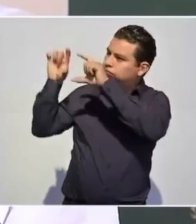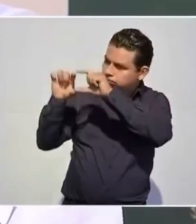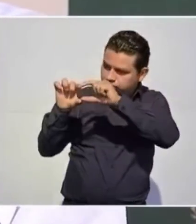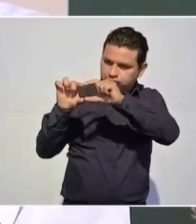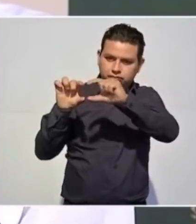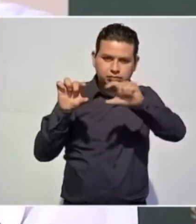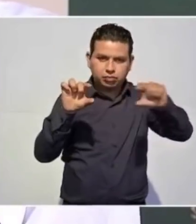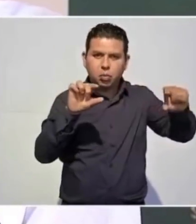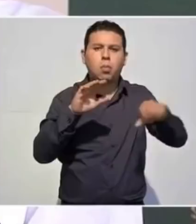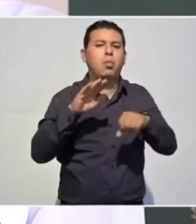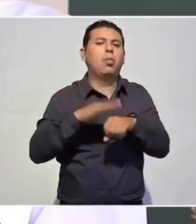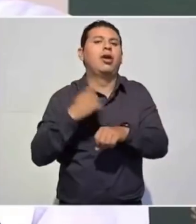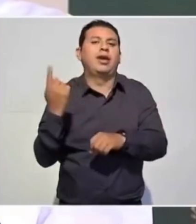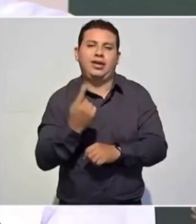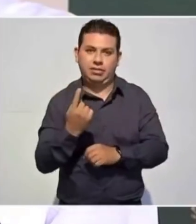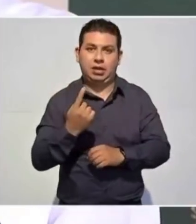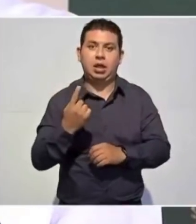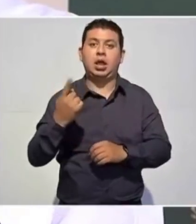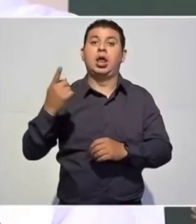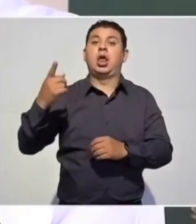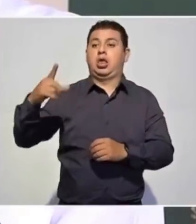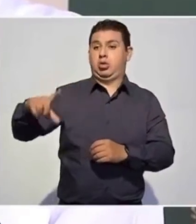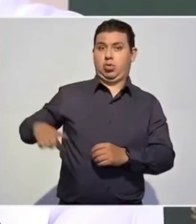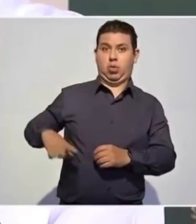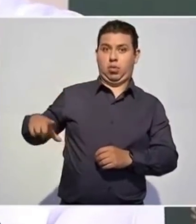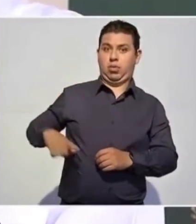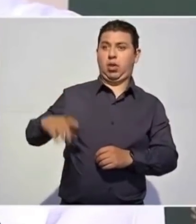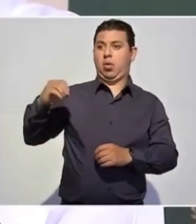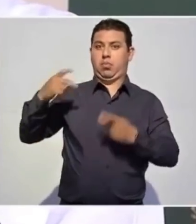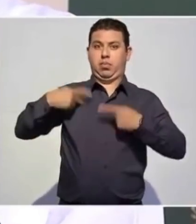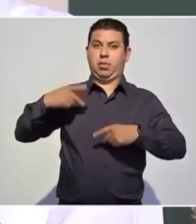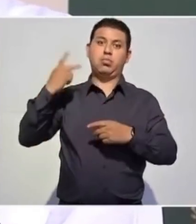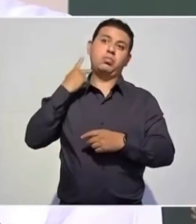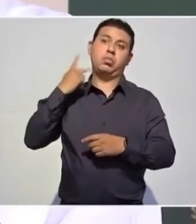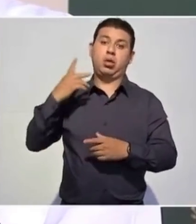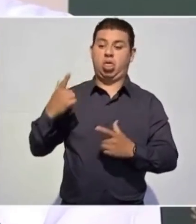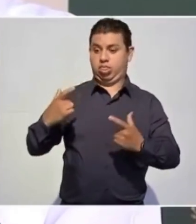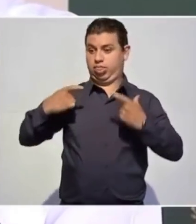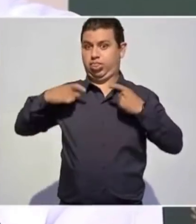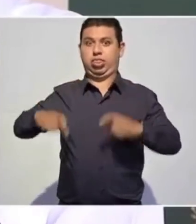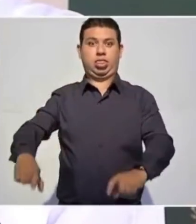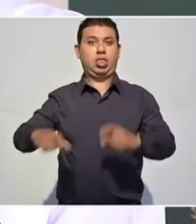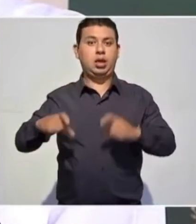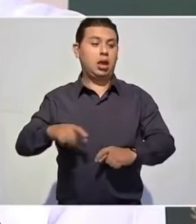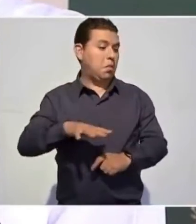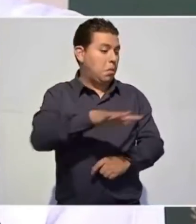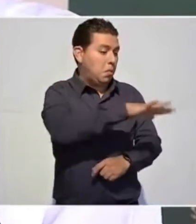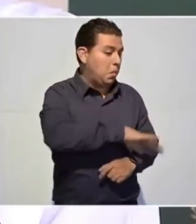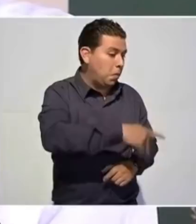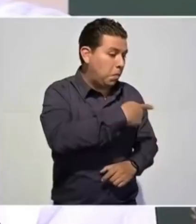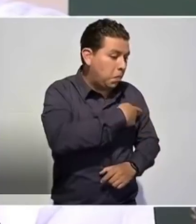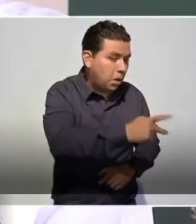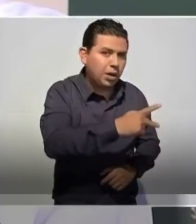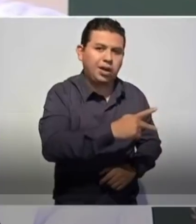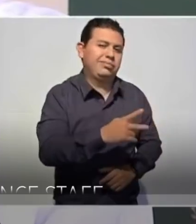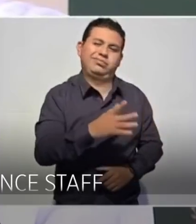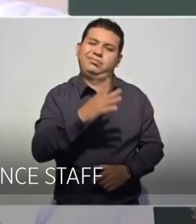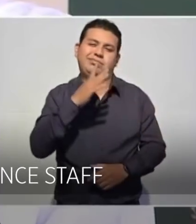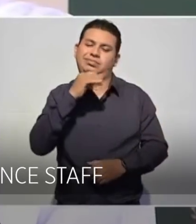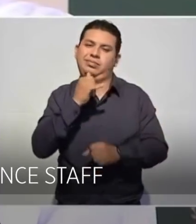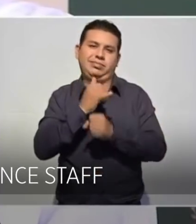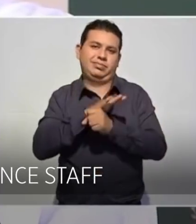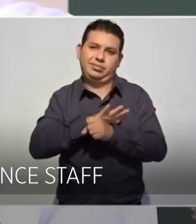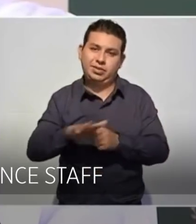debe haber gobierno rico con pueblo pobre y que la corrupción